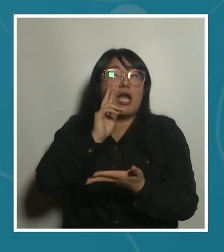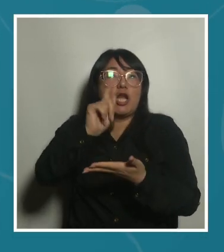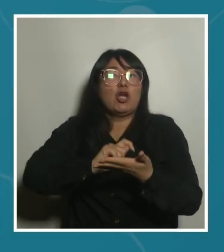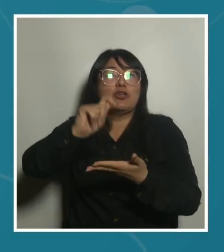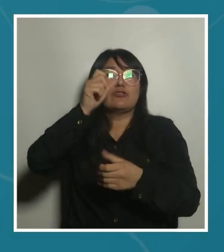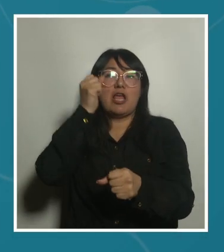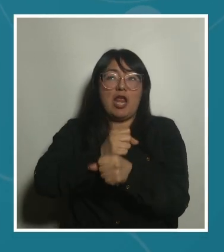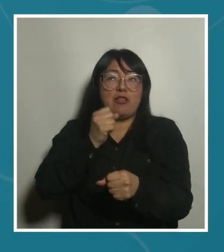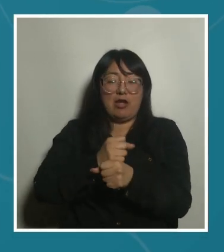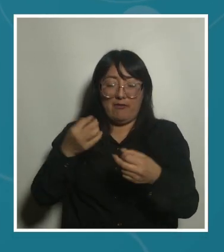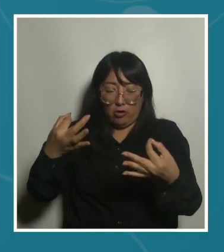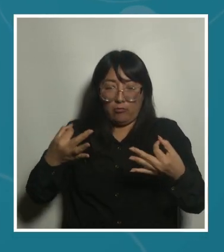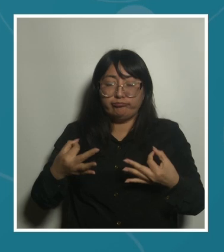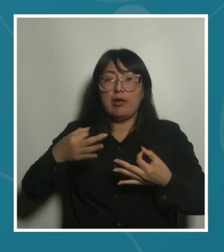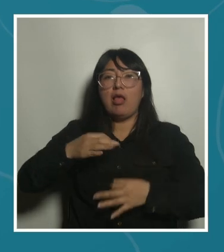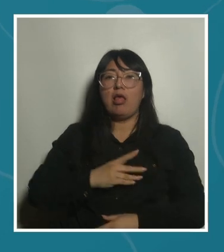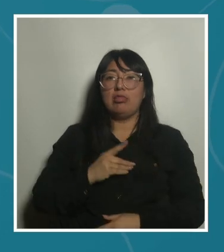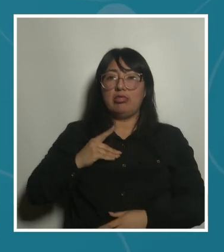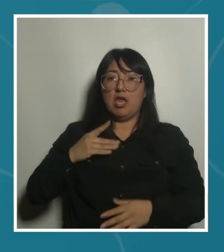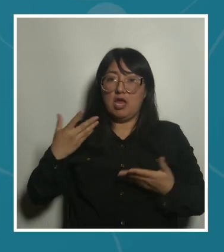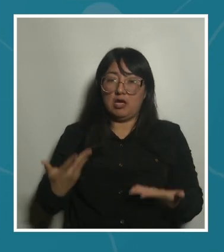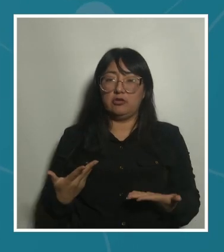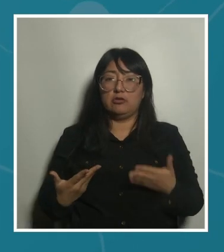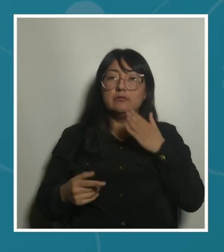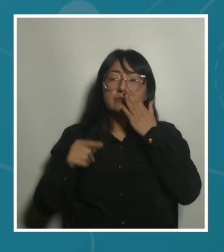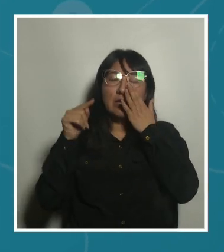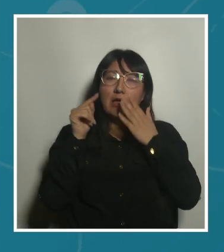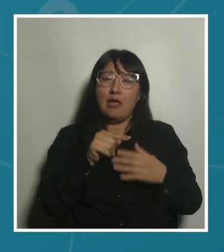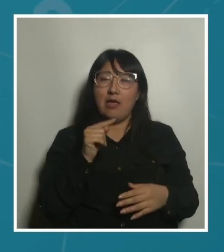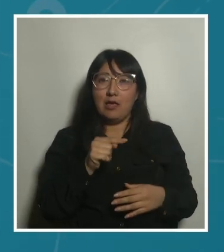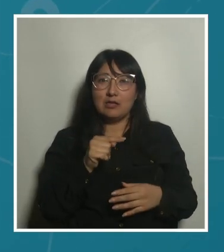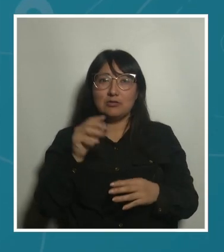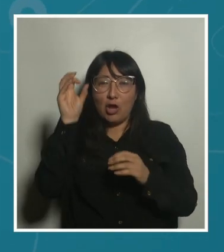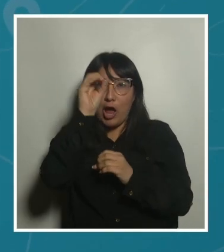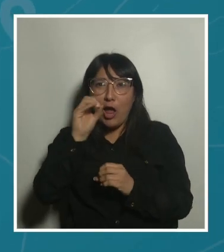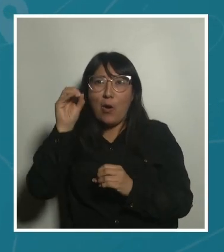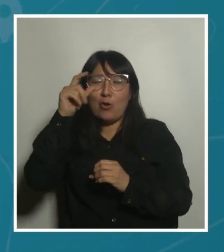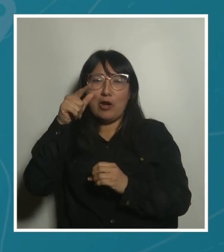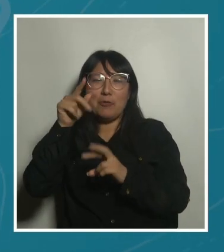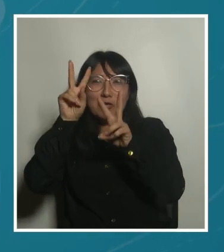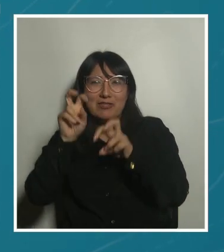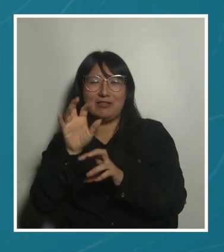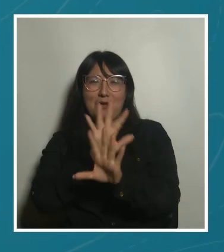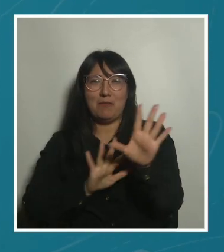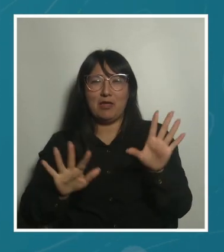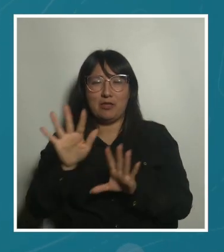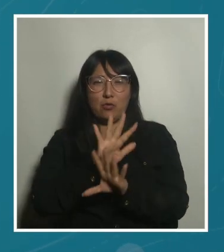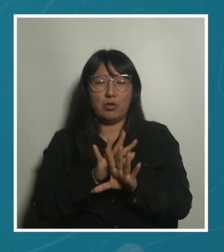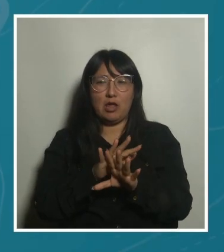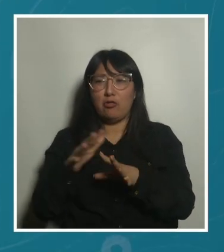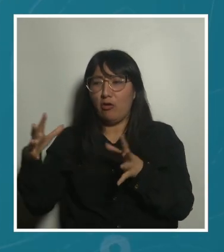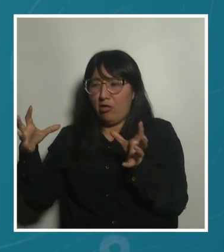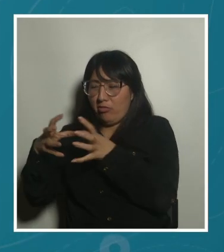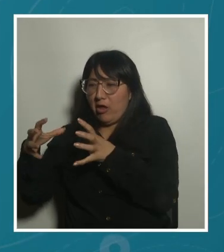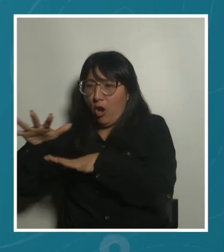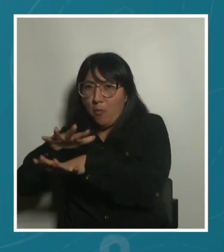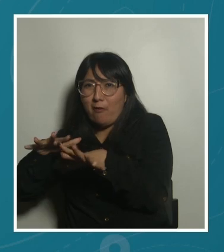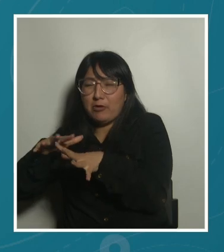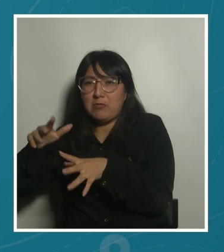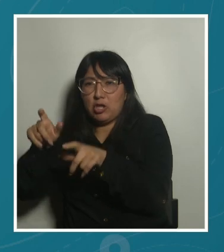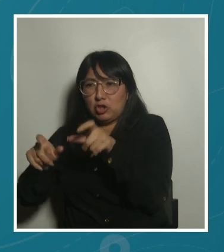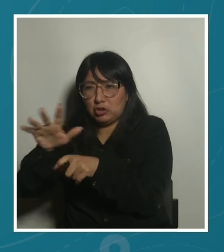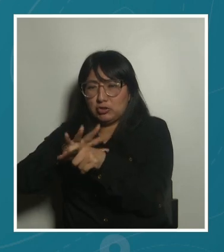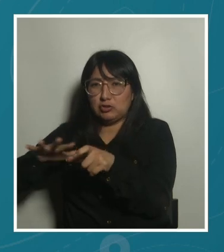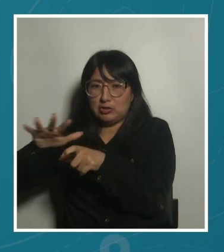trabajo. Para ella existe una amplia genealogía en torno al concepto de cuidados que tanto desde los movimientos sociales como desde la